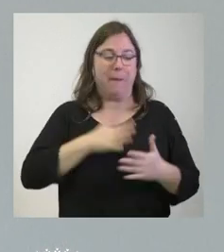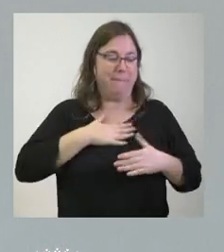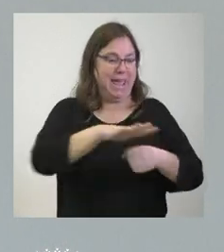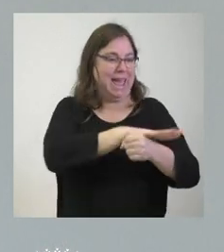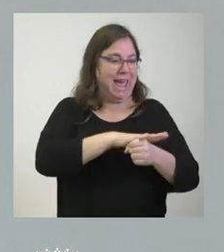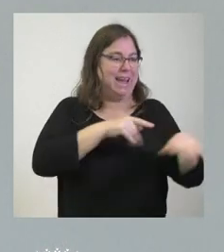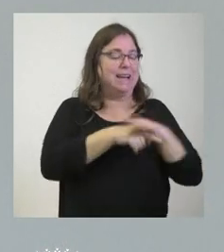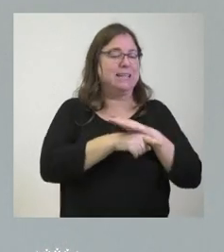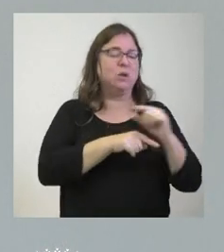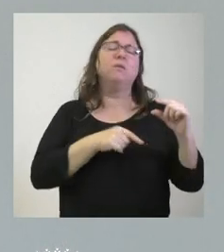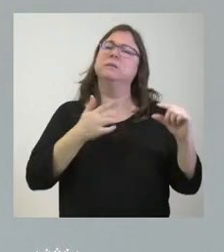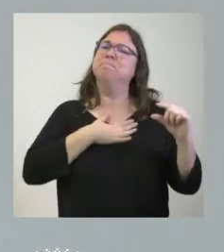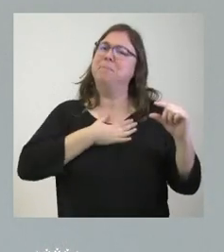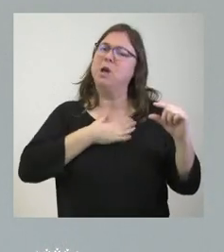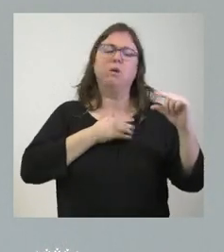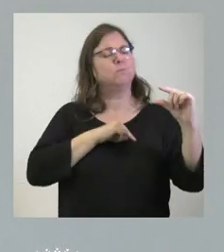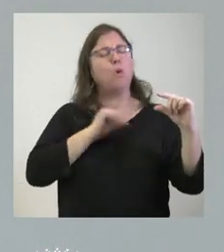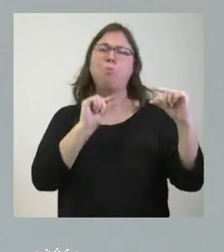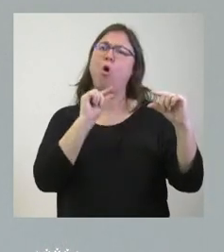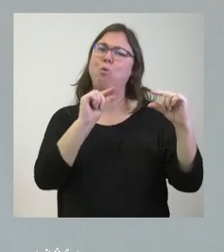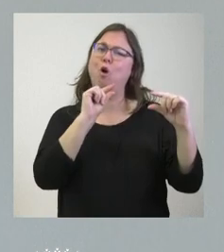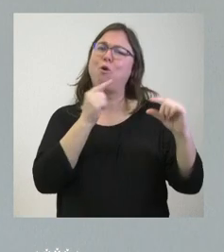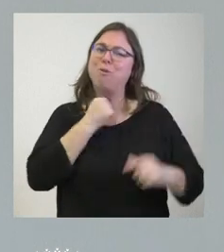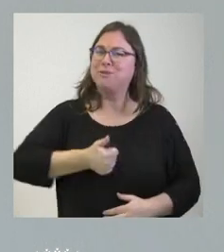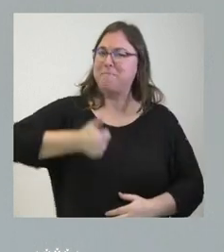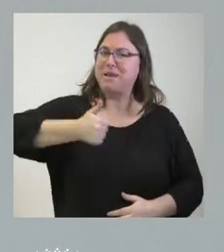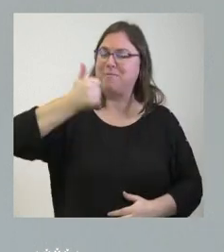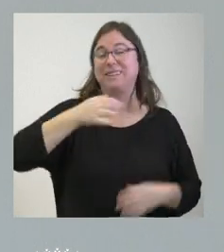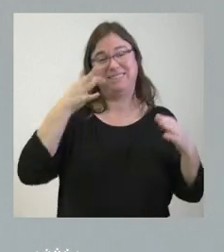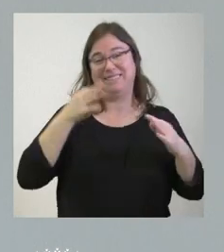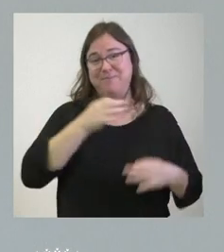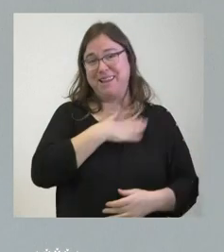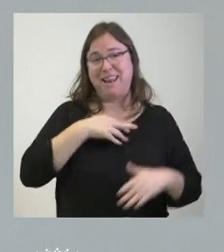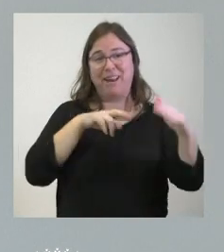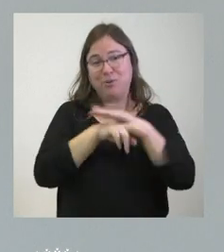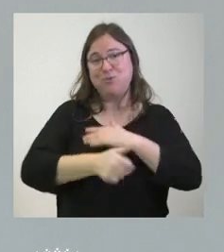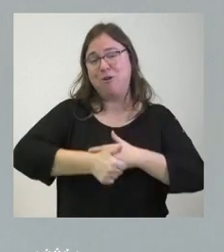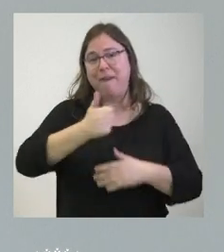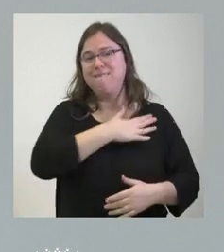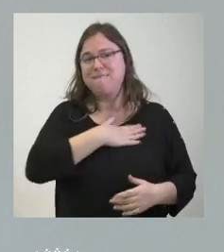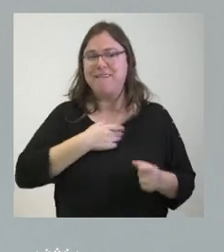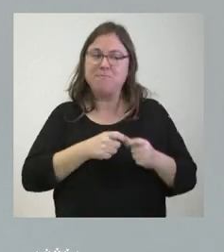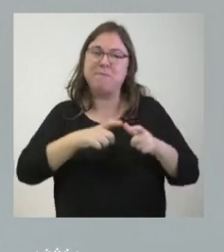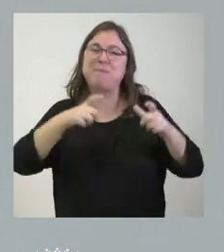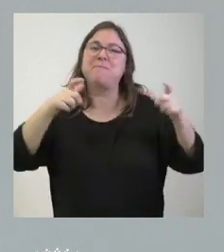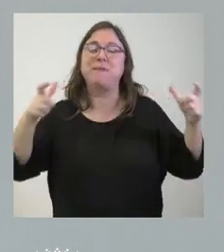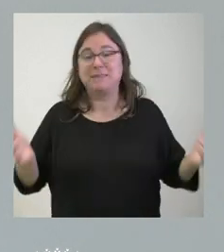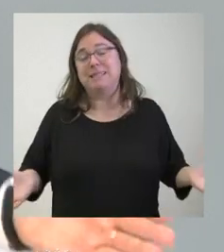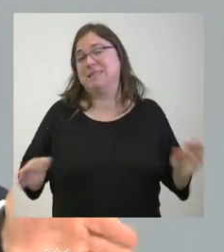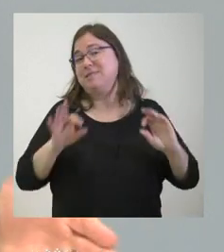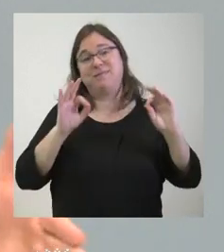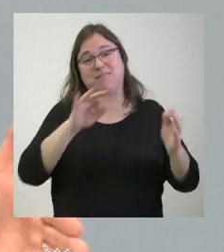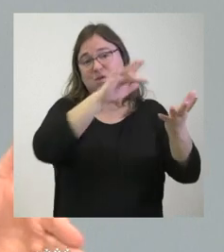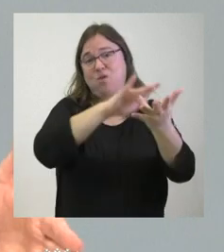presupuesto siempre le parece poco y le gustaría disponer de más recursos para poder desarrollar las actividades esto